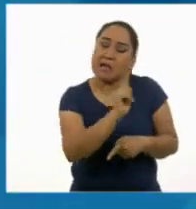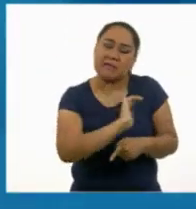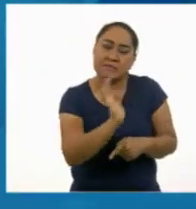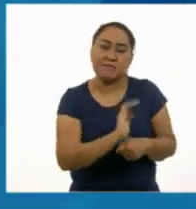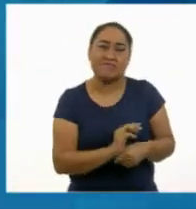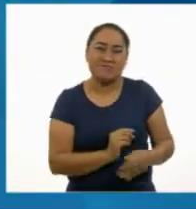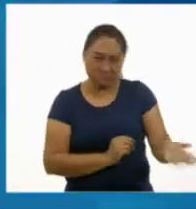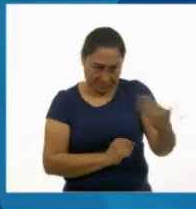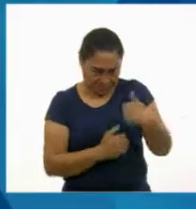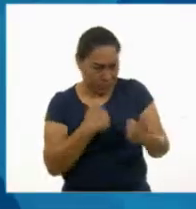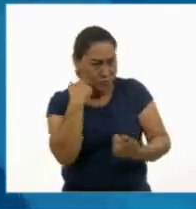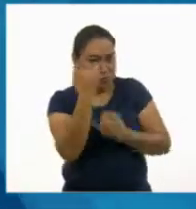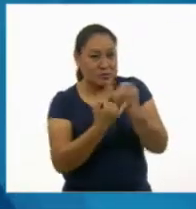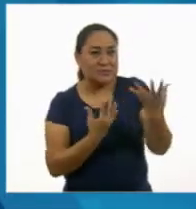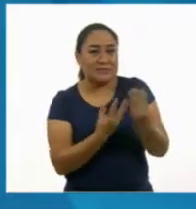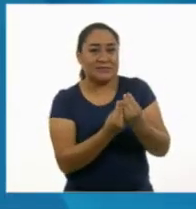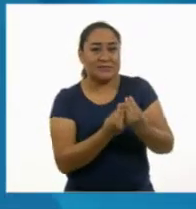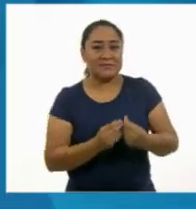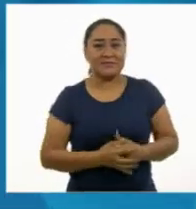jugar con nosotros?